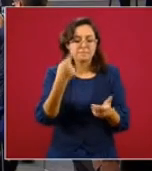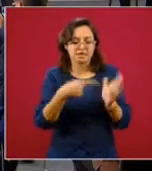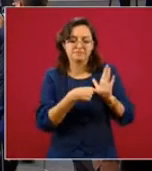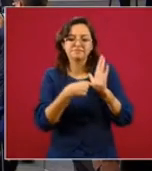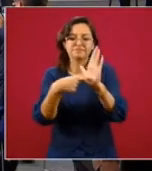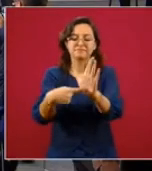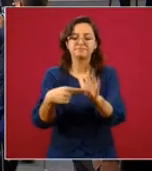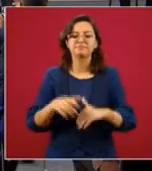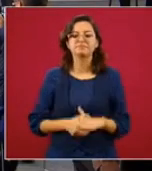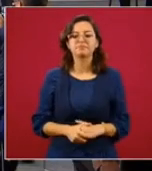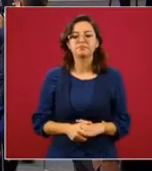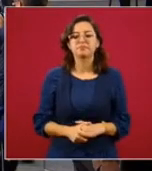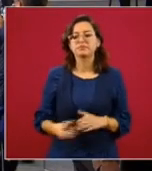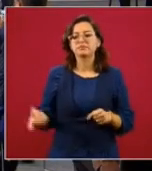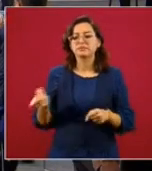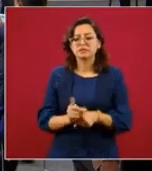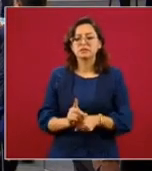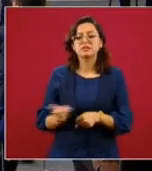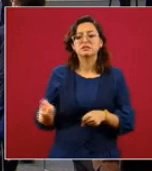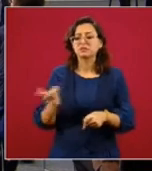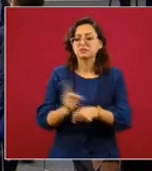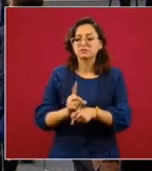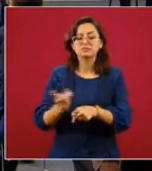Esto lo vemos diario.